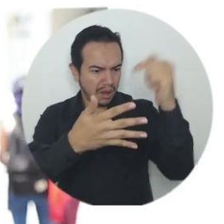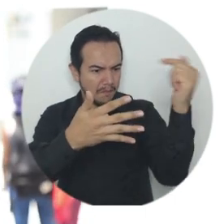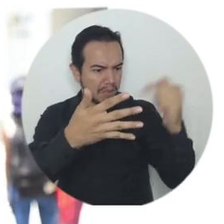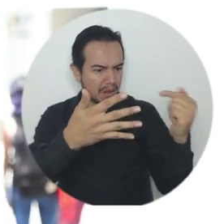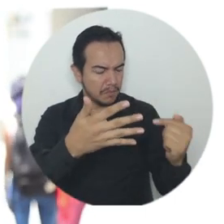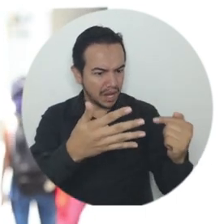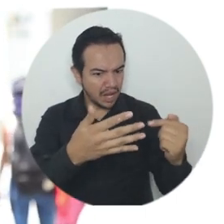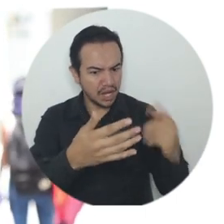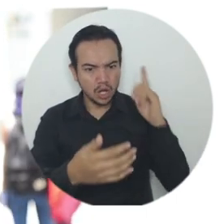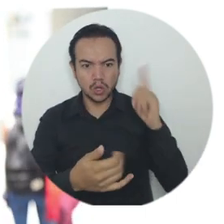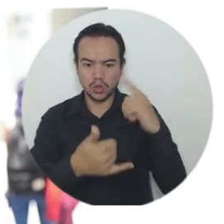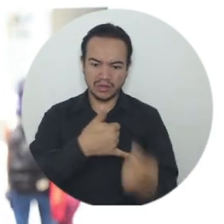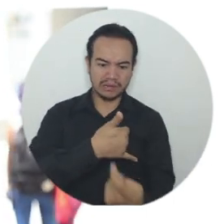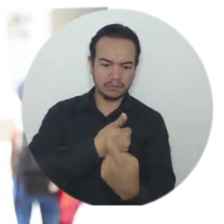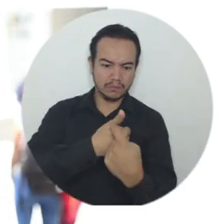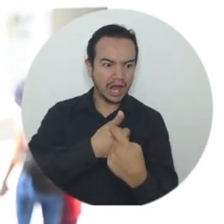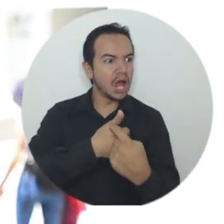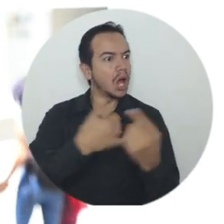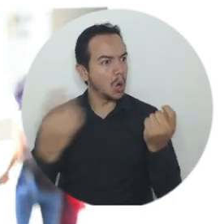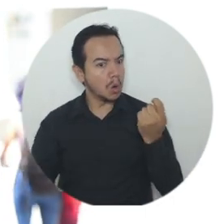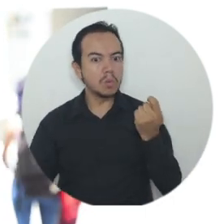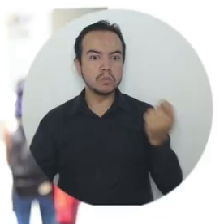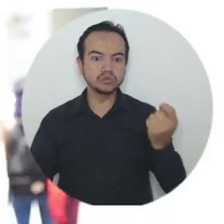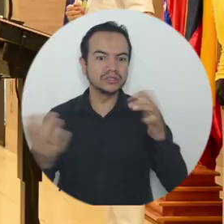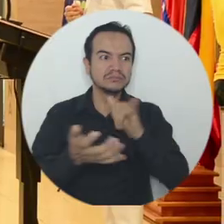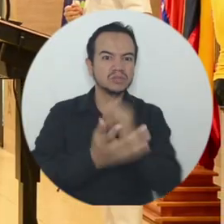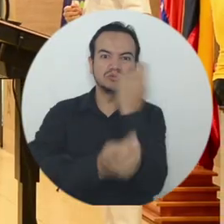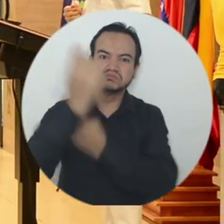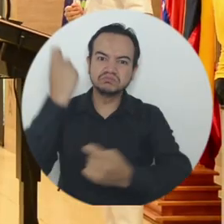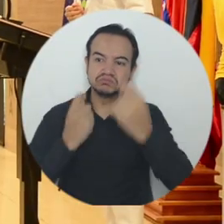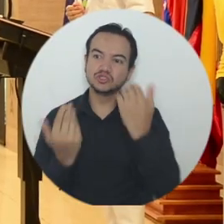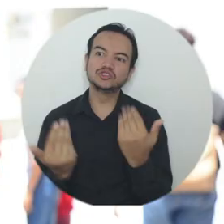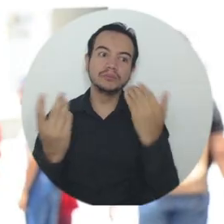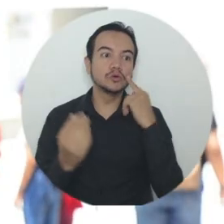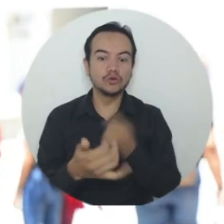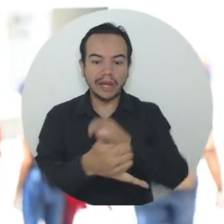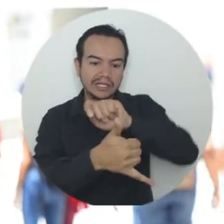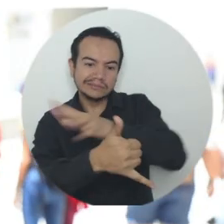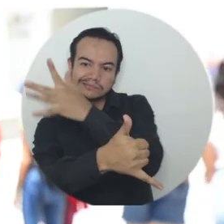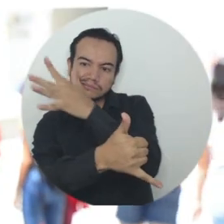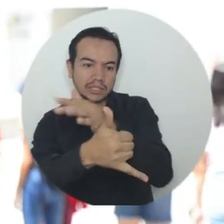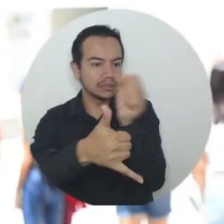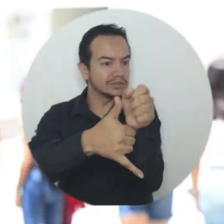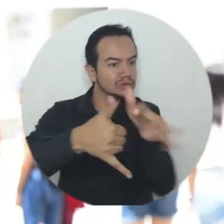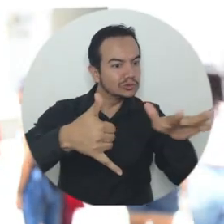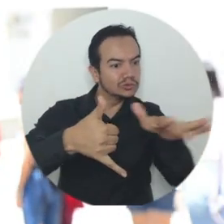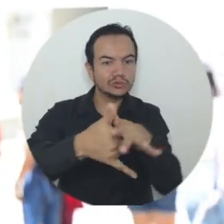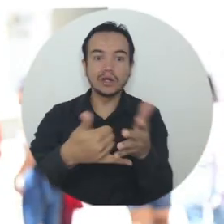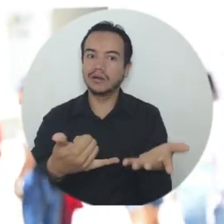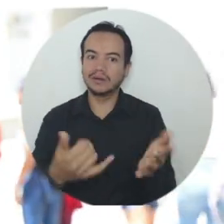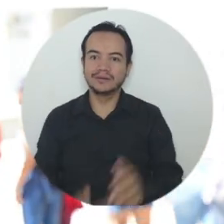oportunidades que nos da nuestra posición geográfica, que es bastante estratégica para hacer negocios con el Mar